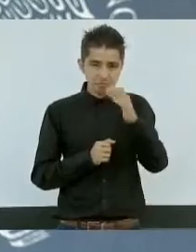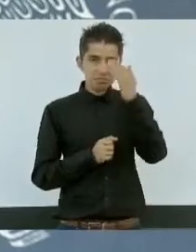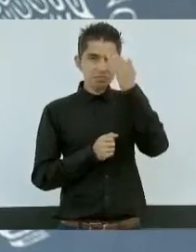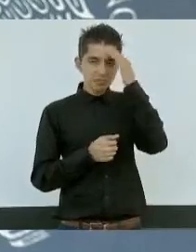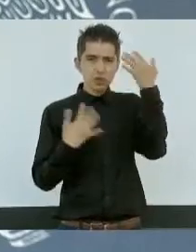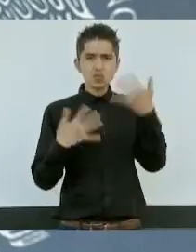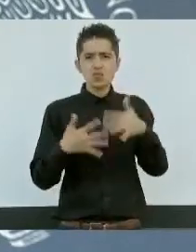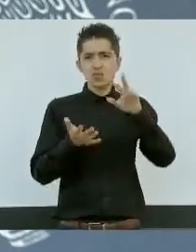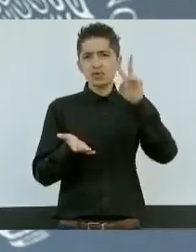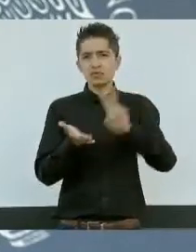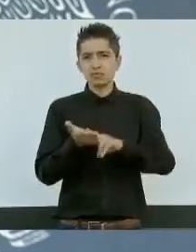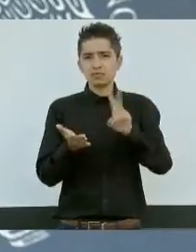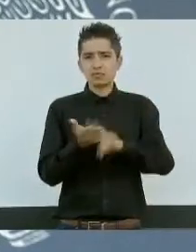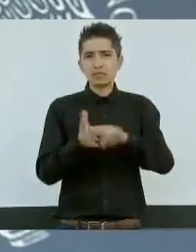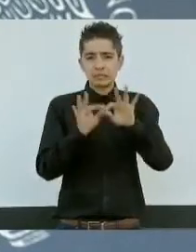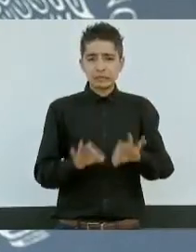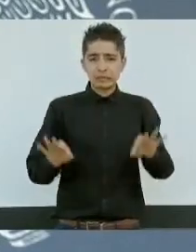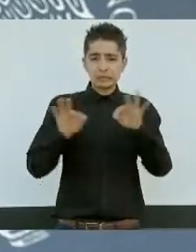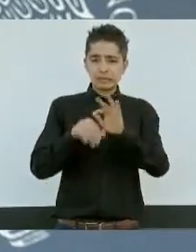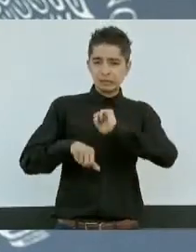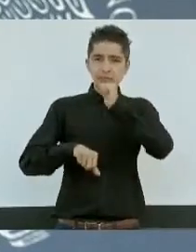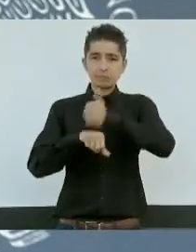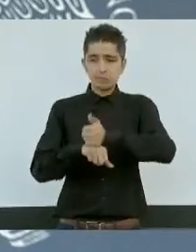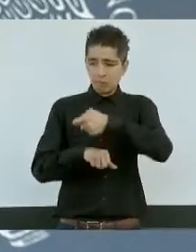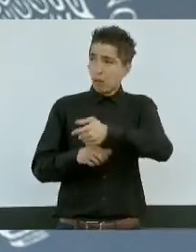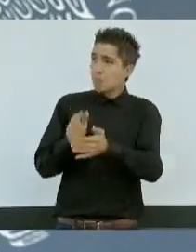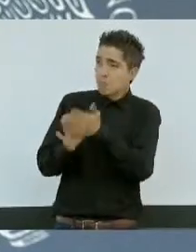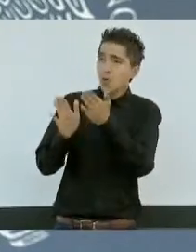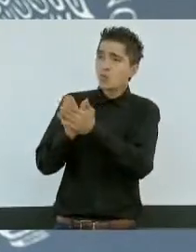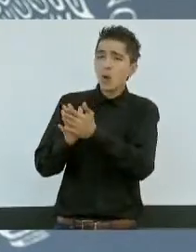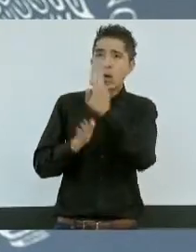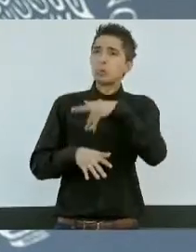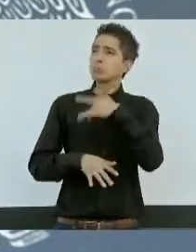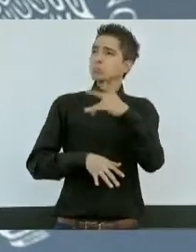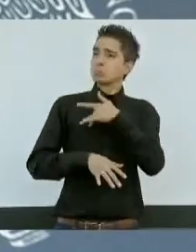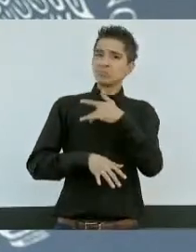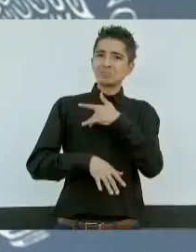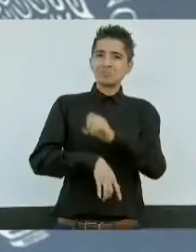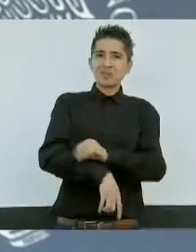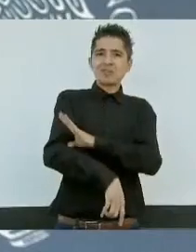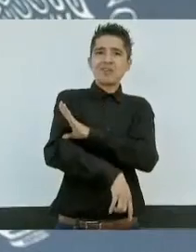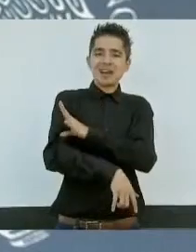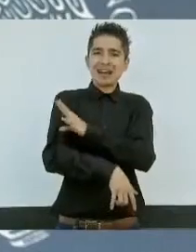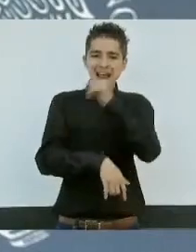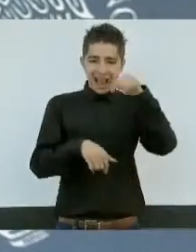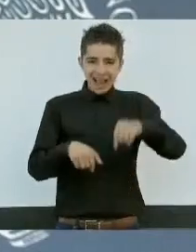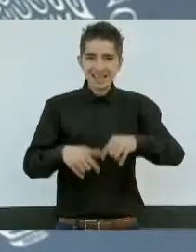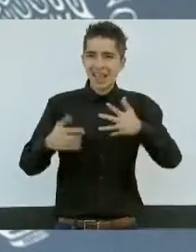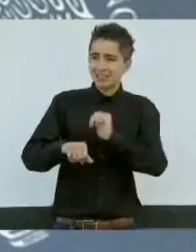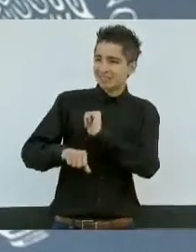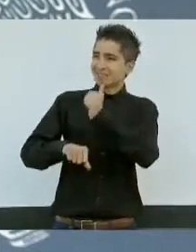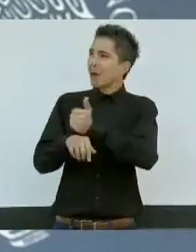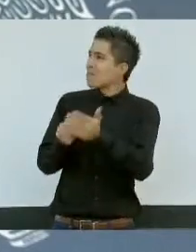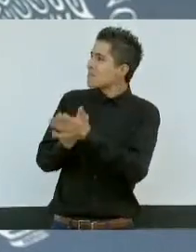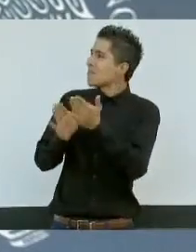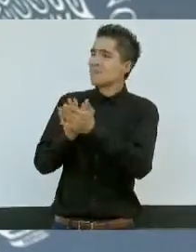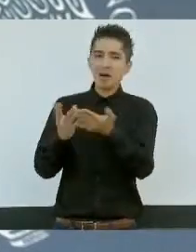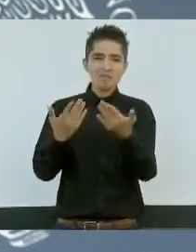que vale la importancia de este cuartel, me anima mucho que sea aquí y que además